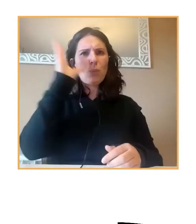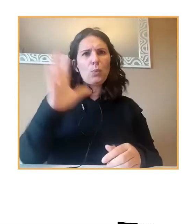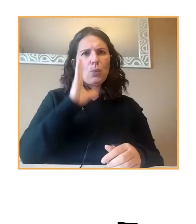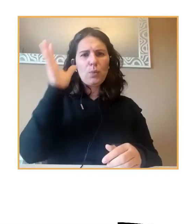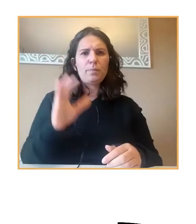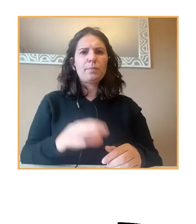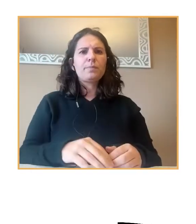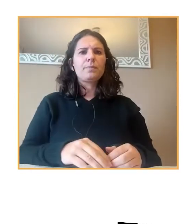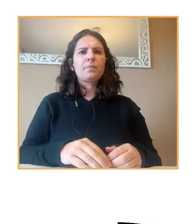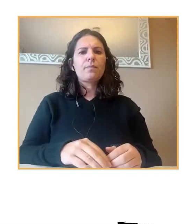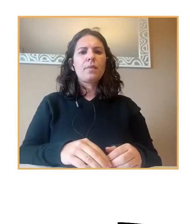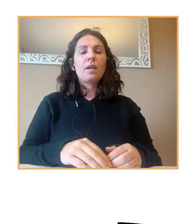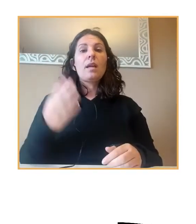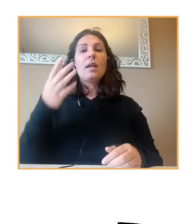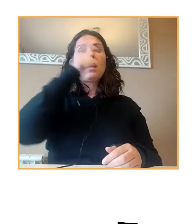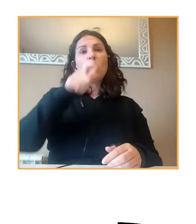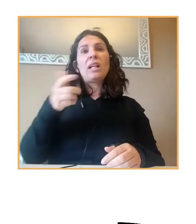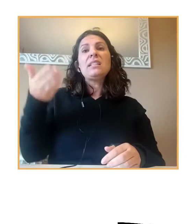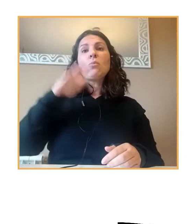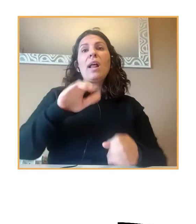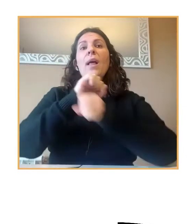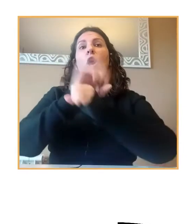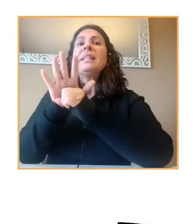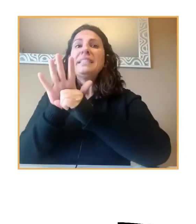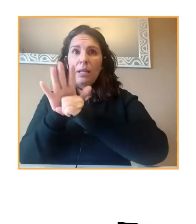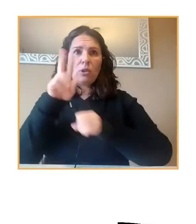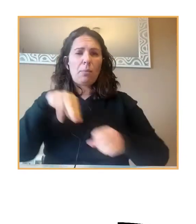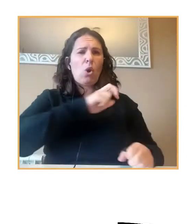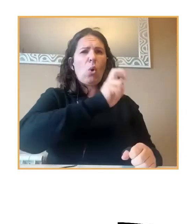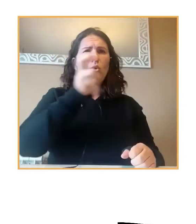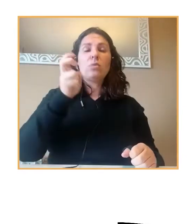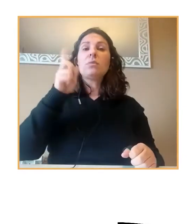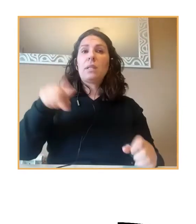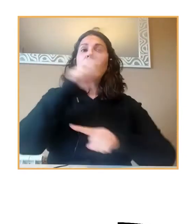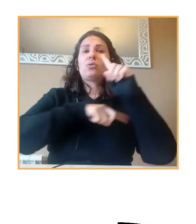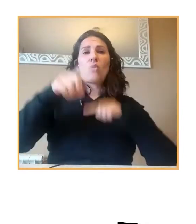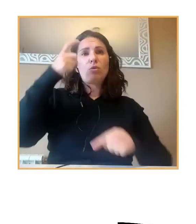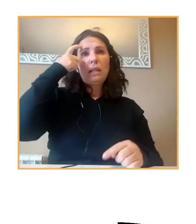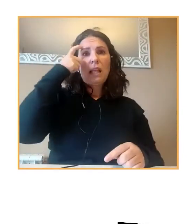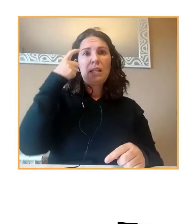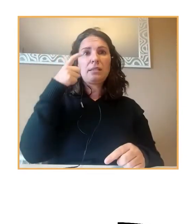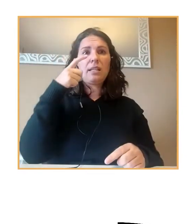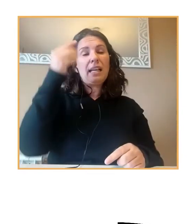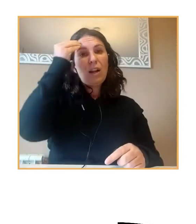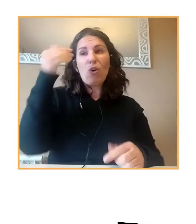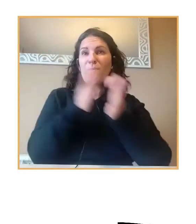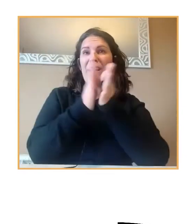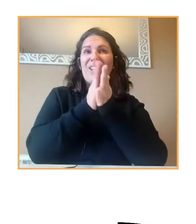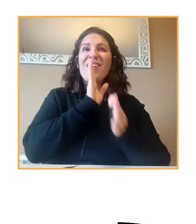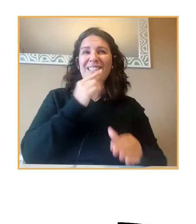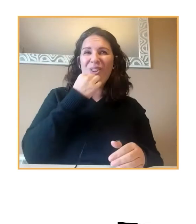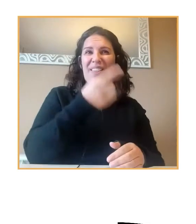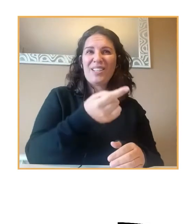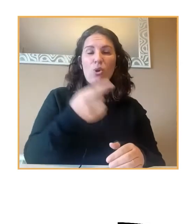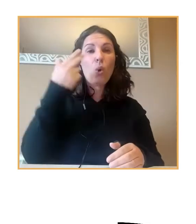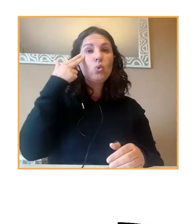bueno no solo se muere de COVID ya lo sabemos de otras cosas también pero también se mueren de trastornos mentales como decía Luis Joaquín esta mañana creo recordar el suicidio